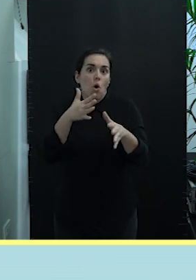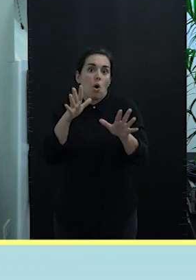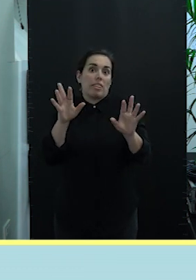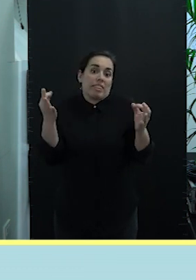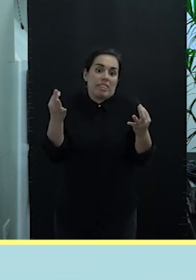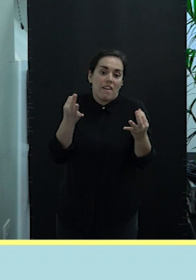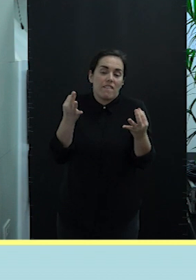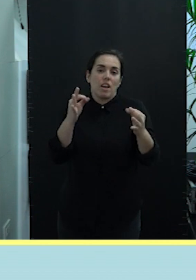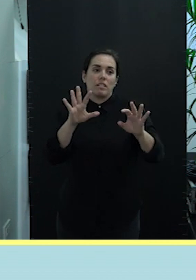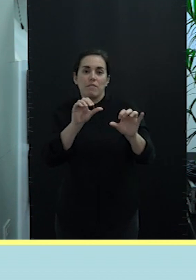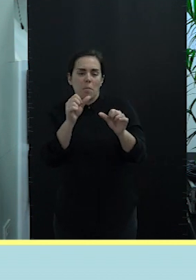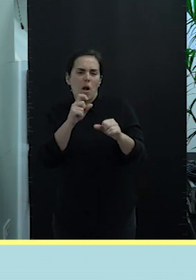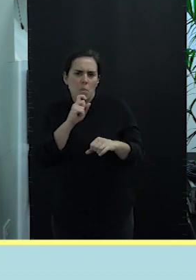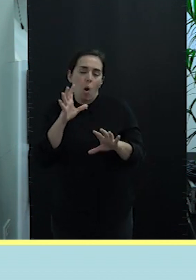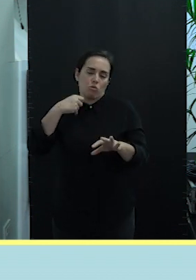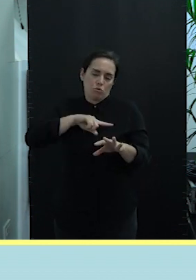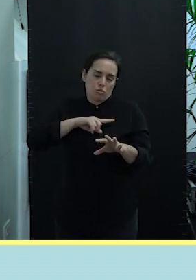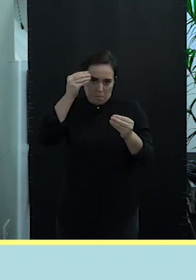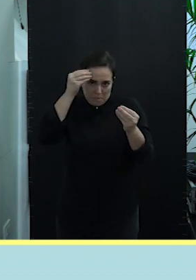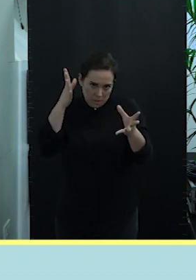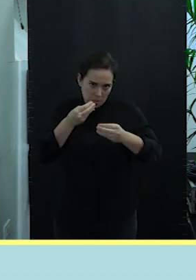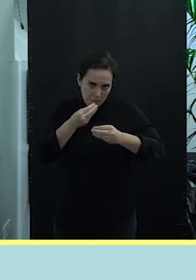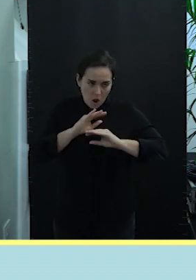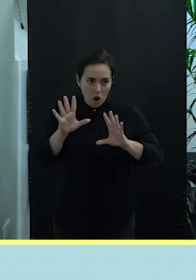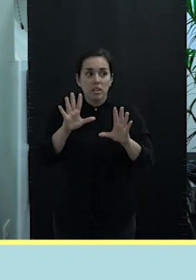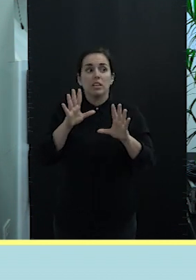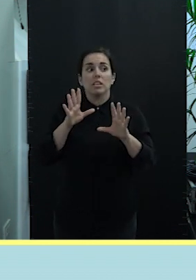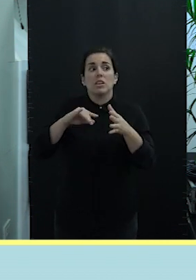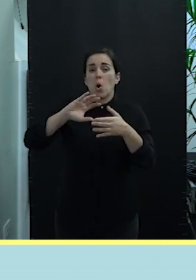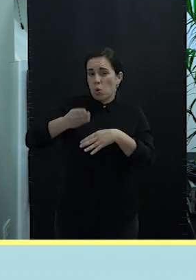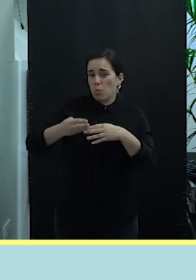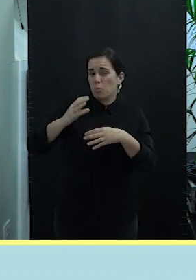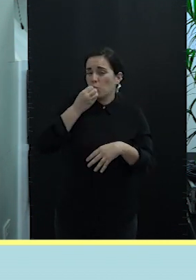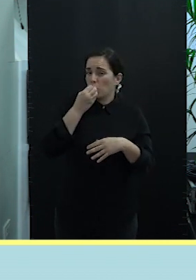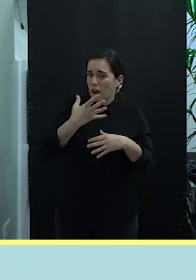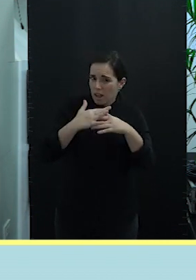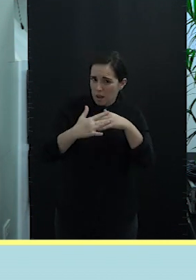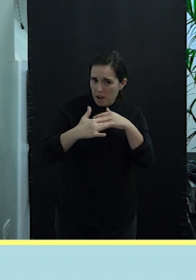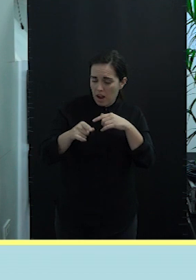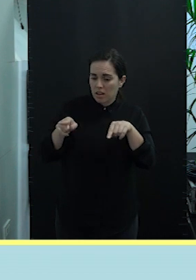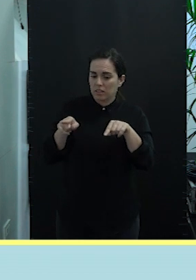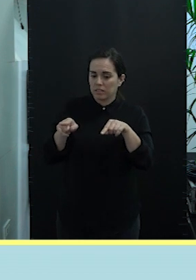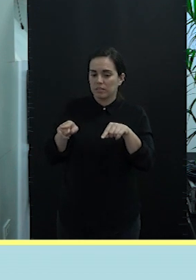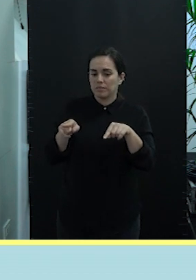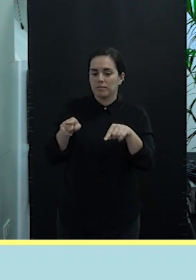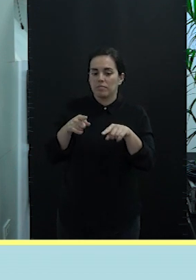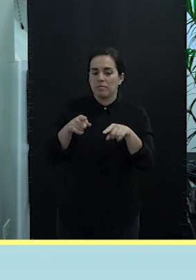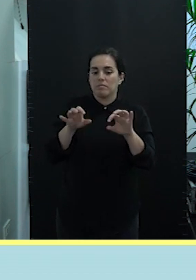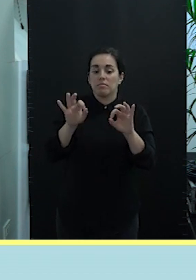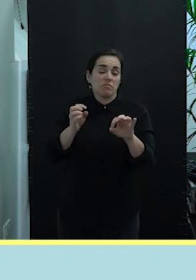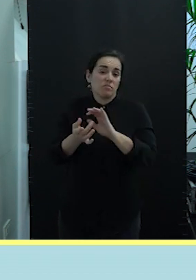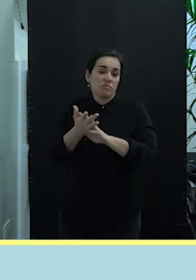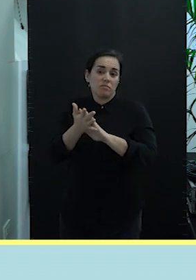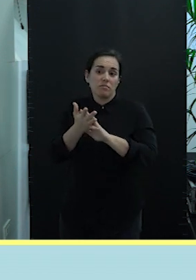Bueno, el Club de Producto Turístico Buenamar es un proyecto de creación, es un proyecto para la creación del Club de Producto Turístico Buenamar, Canarias. Nace de la